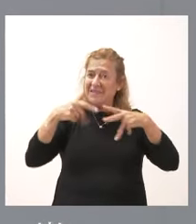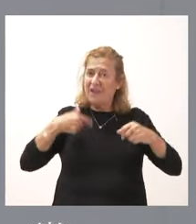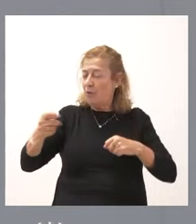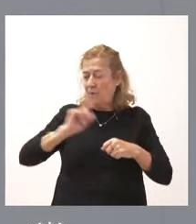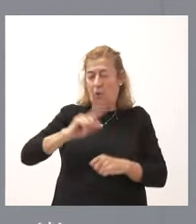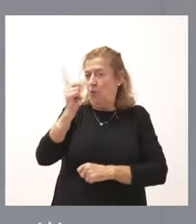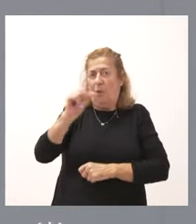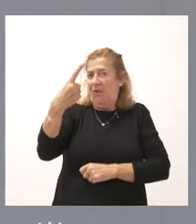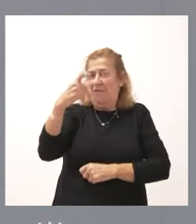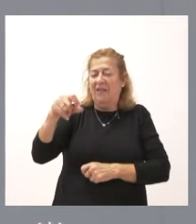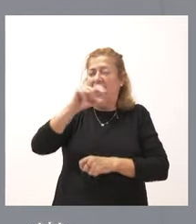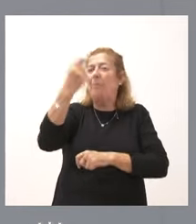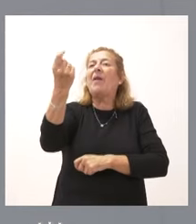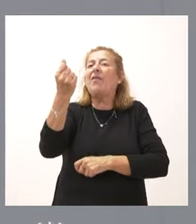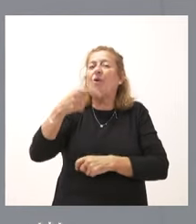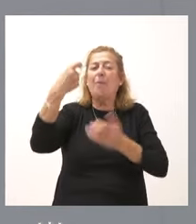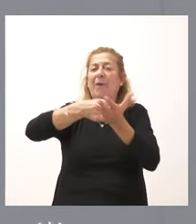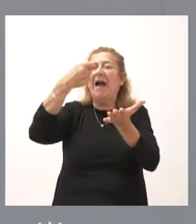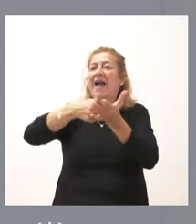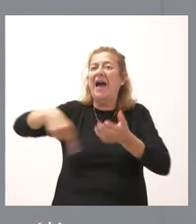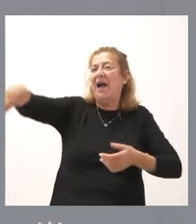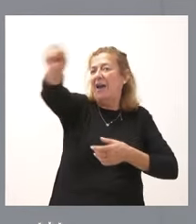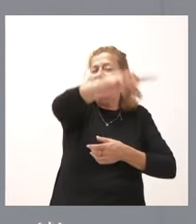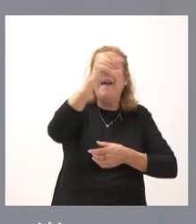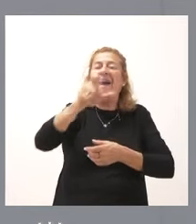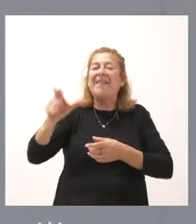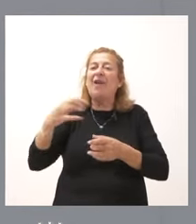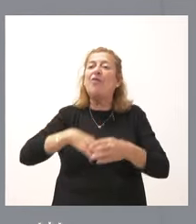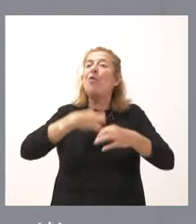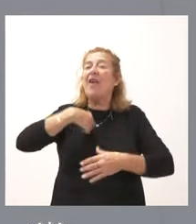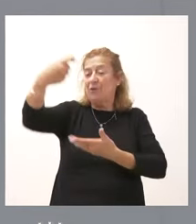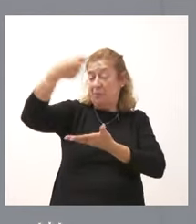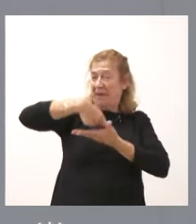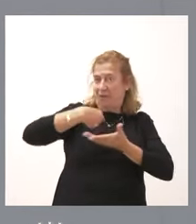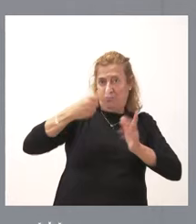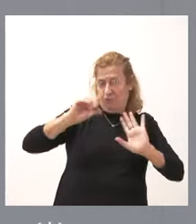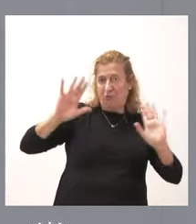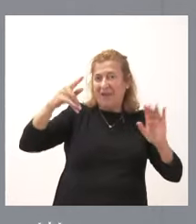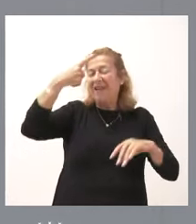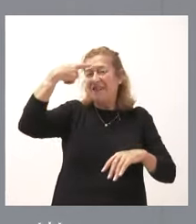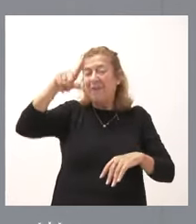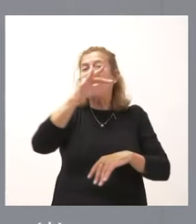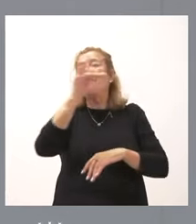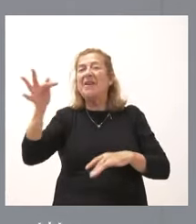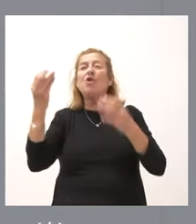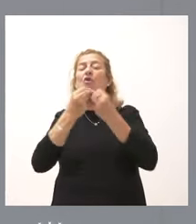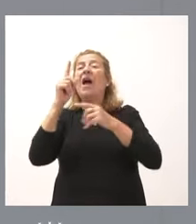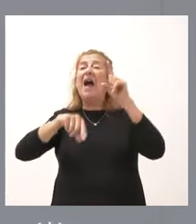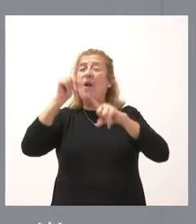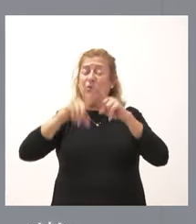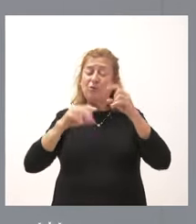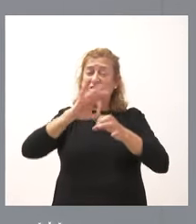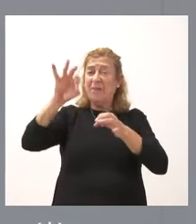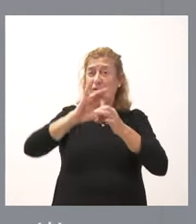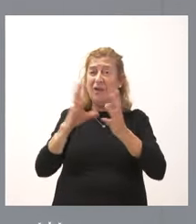no necesariamente el precio que se cobra al conjunto de los ciudadanos. Ustedes saben, además, que en lo que tiene que ver con algunos servicios de conciliación,